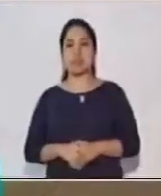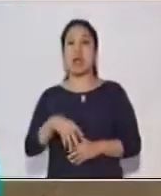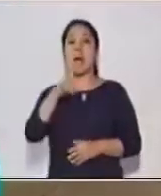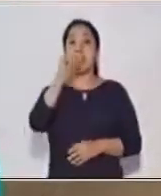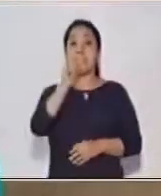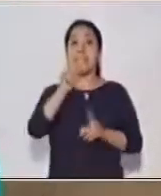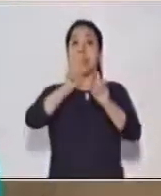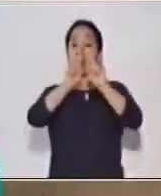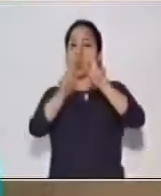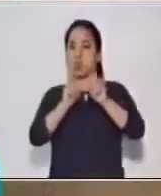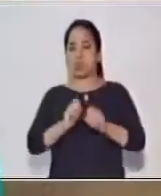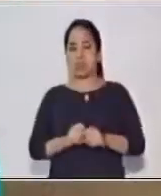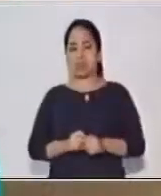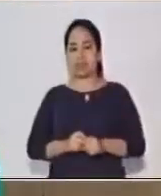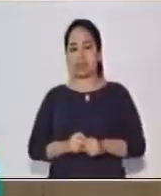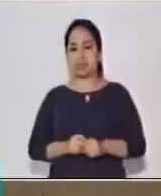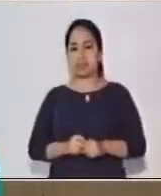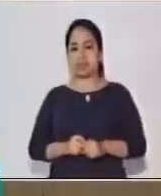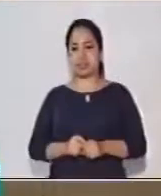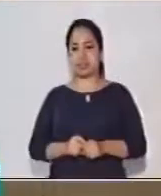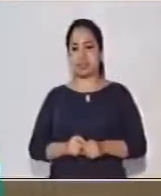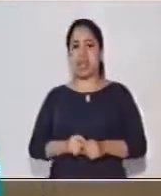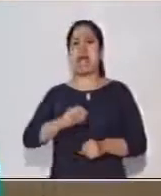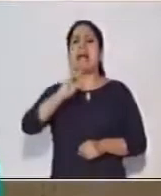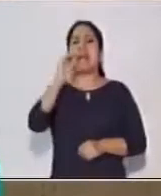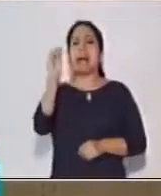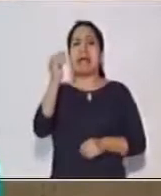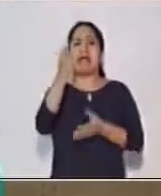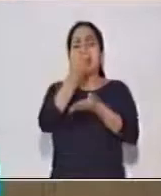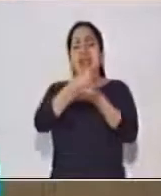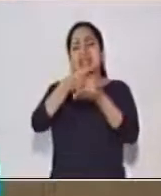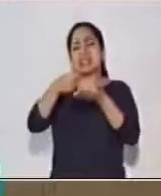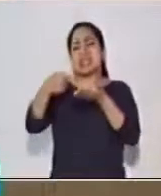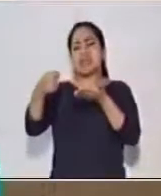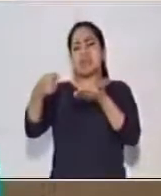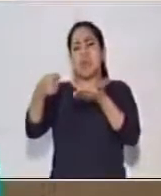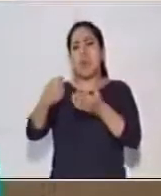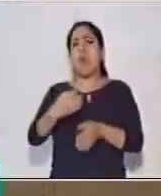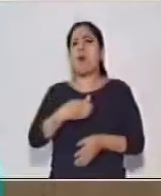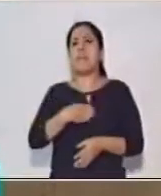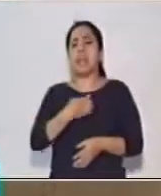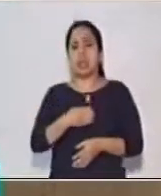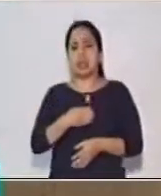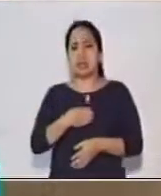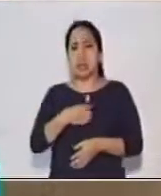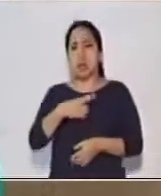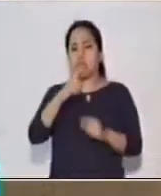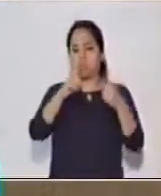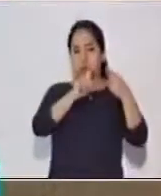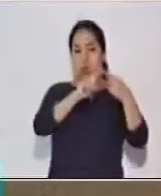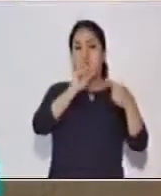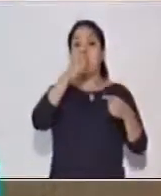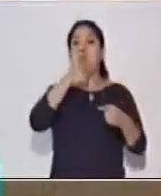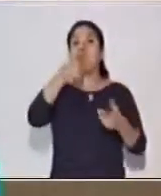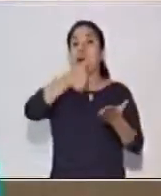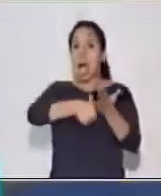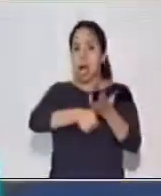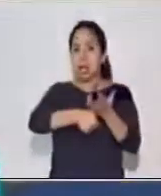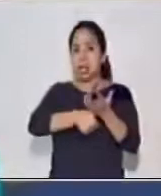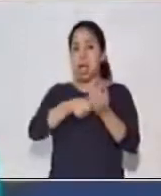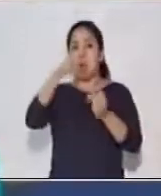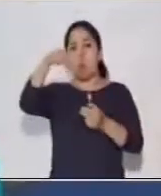primera pregunta dice... ¿Qué escribió el profesor? ¿Una carta, una nota